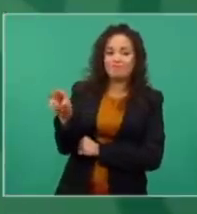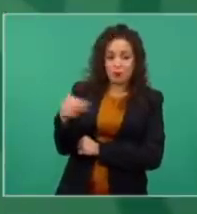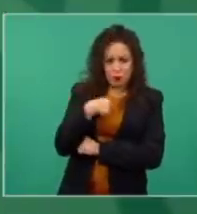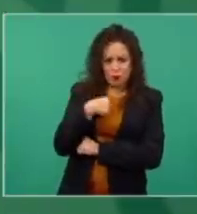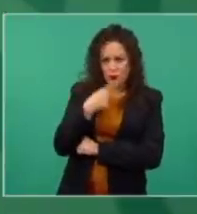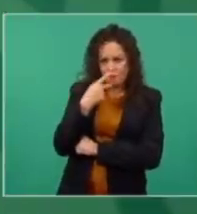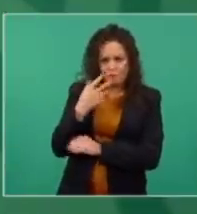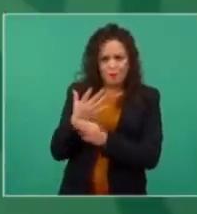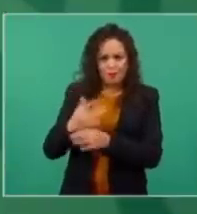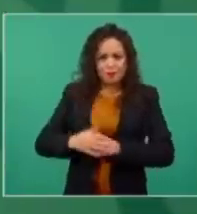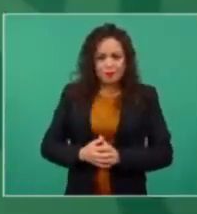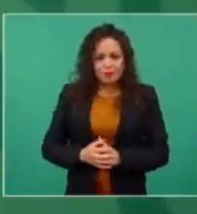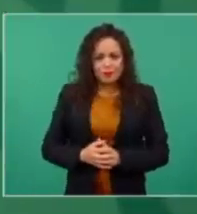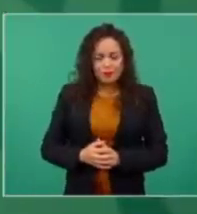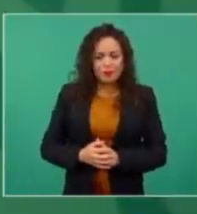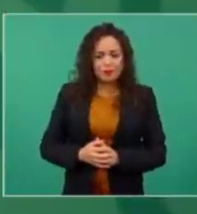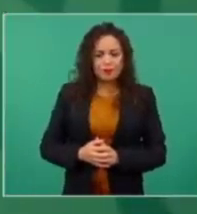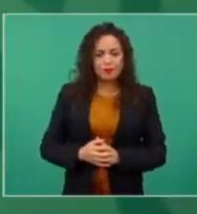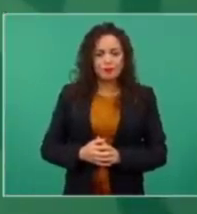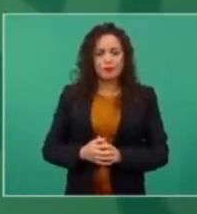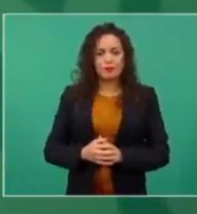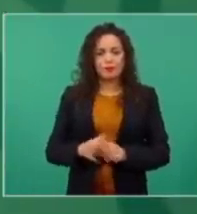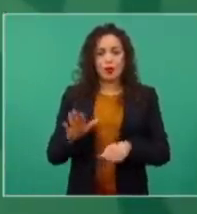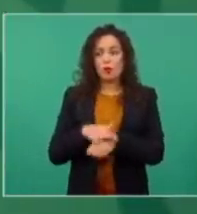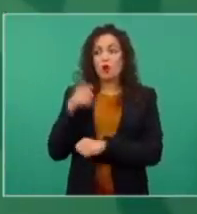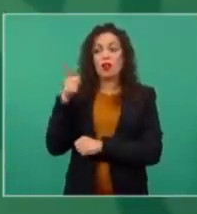imparcial.